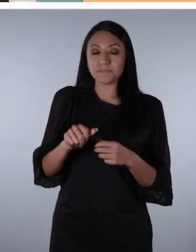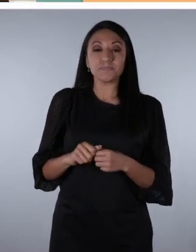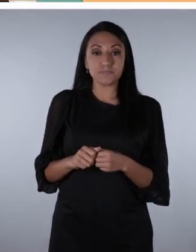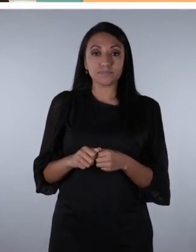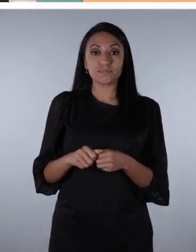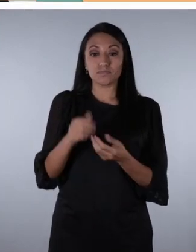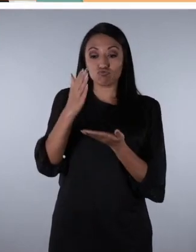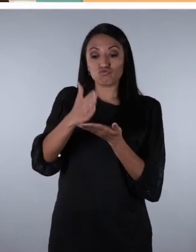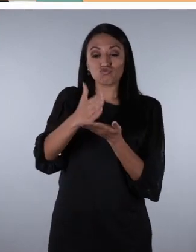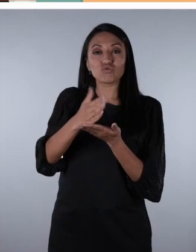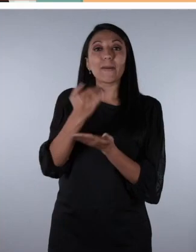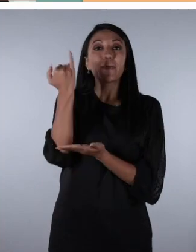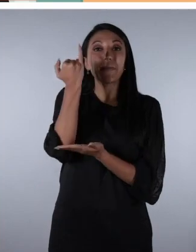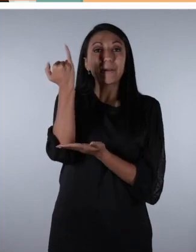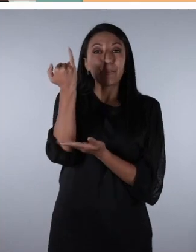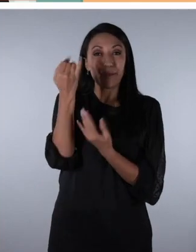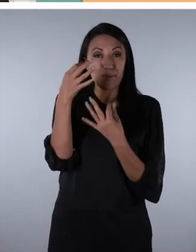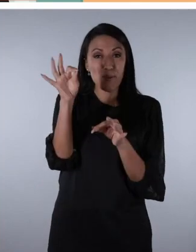De culantro.